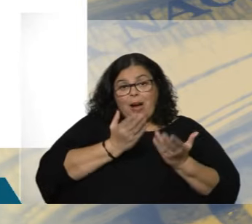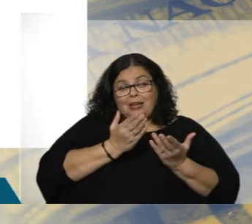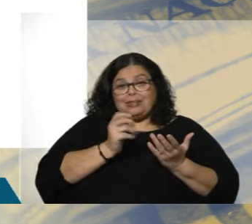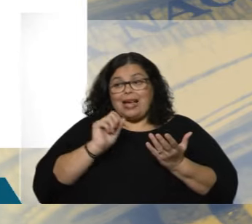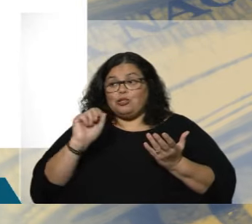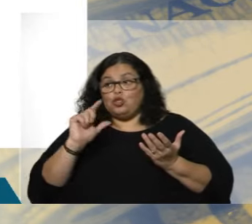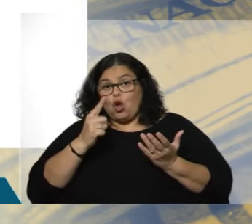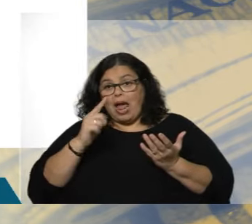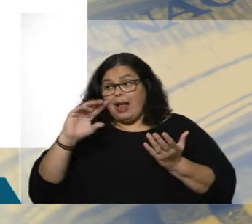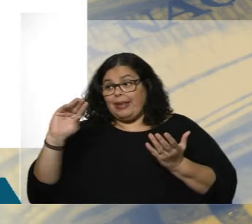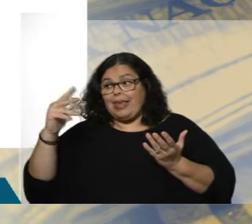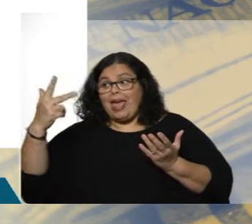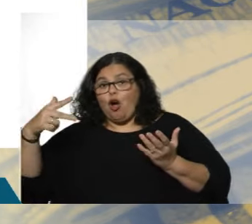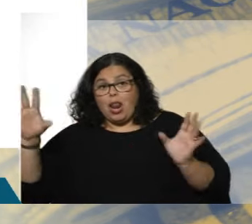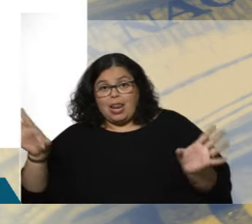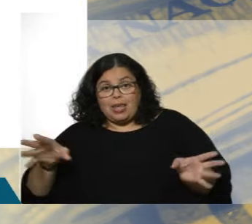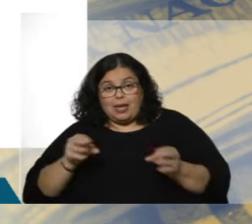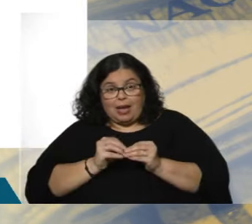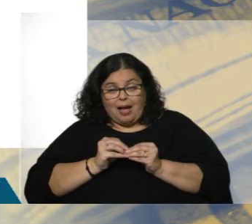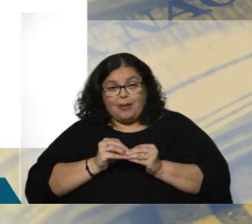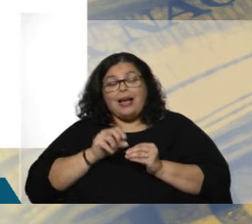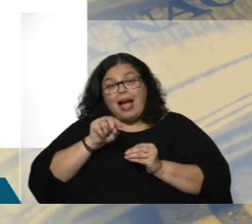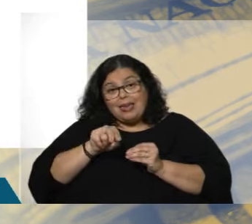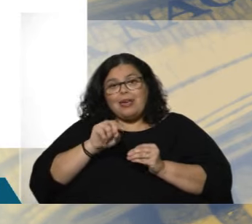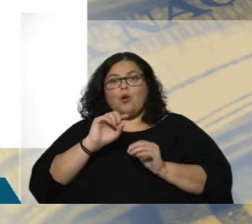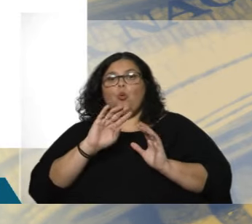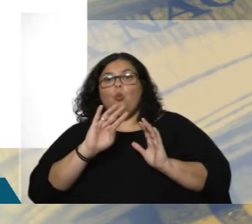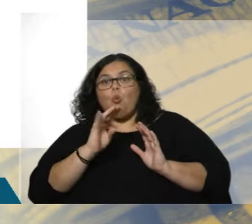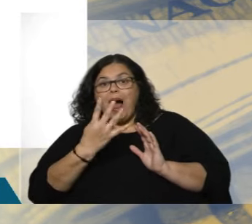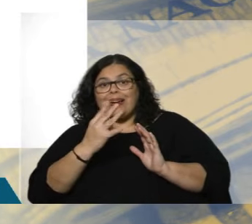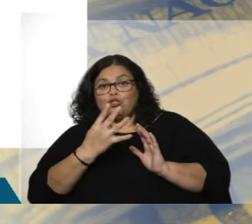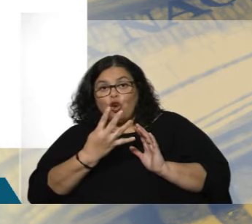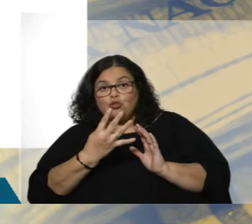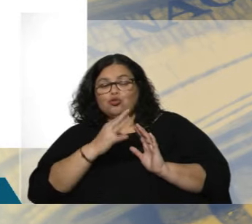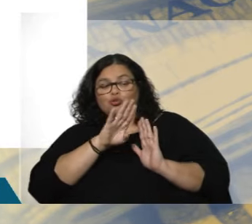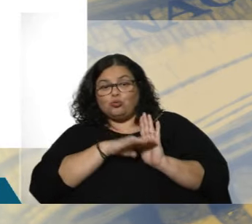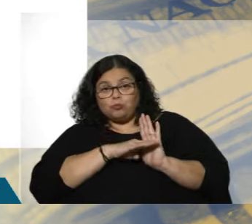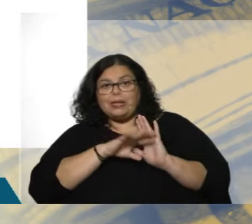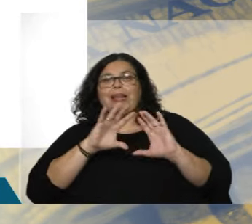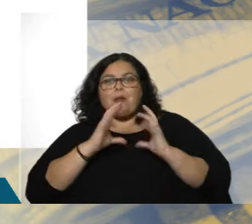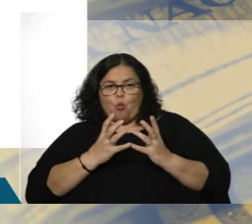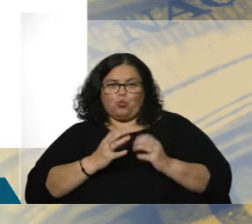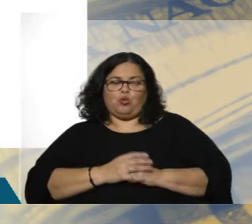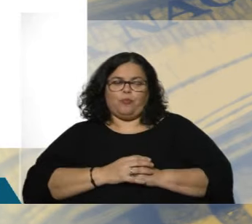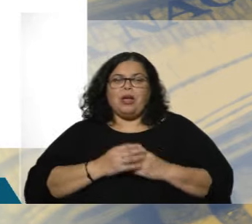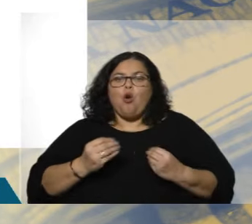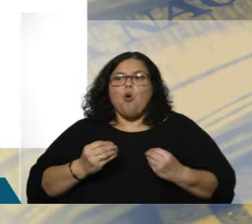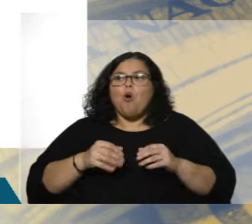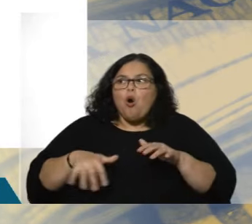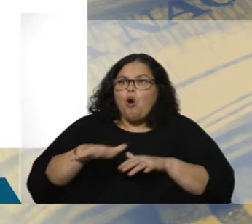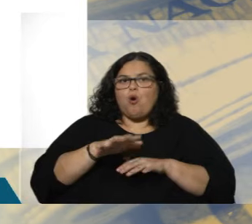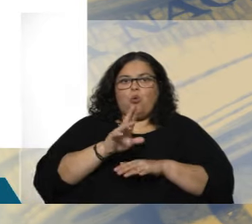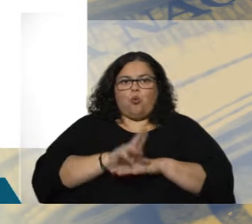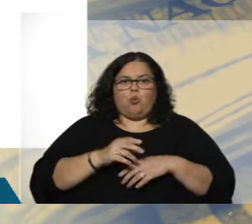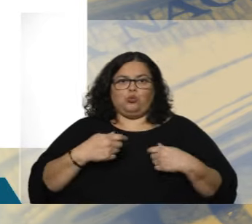y de eólica. Y ahí estamos, cuartos en el mundo, en cuanto a cuánto cubrimos de esto con energías nuevas,